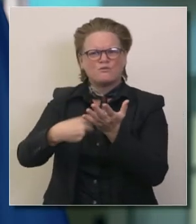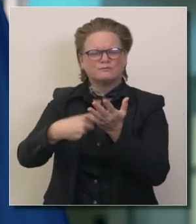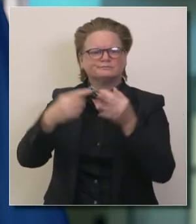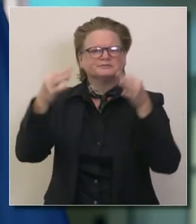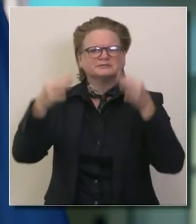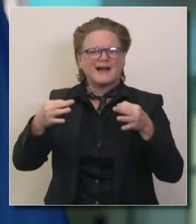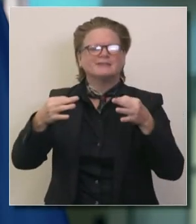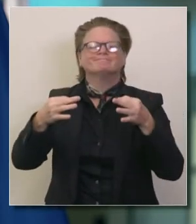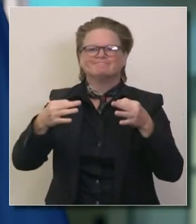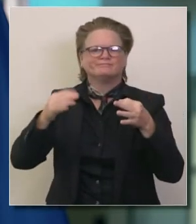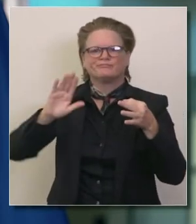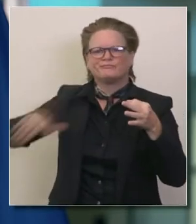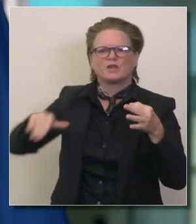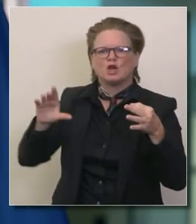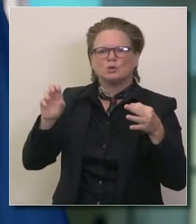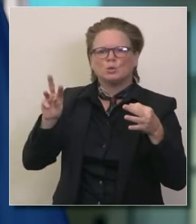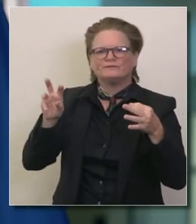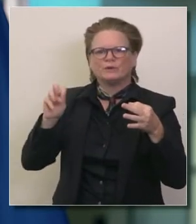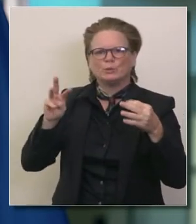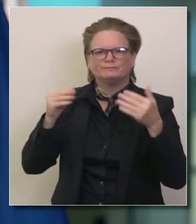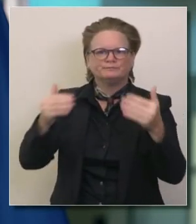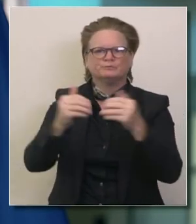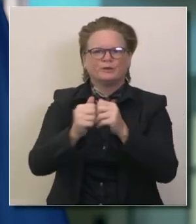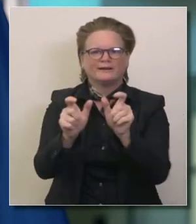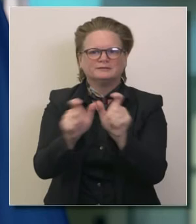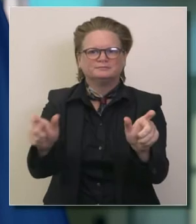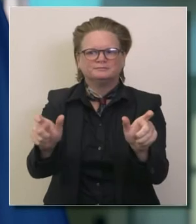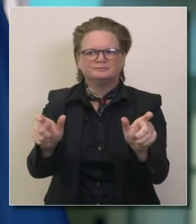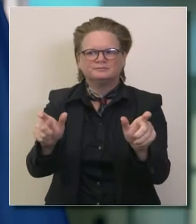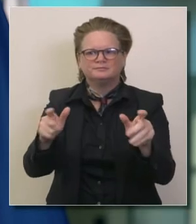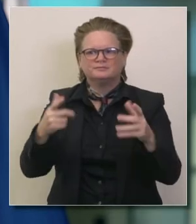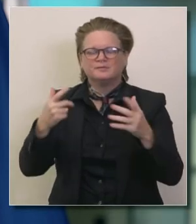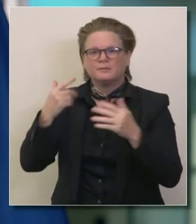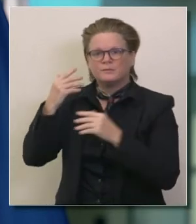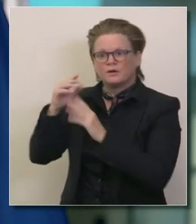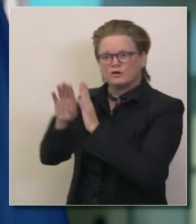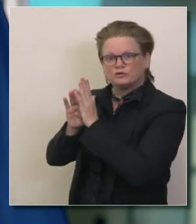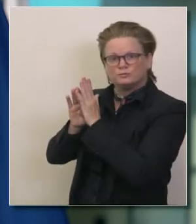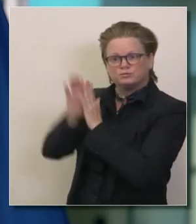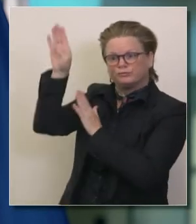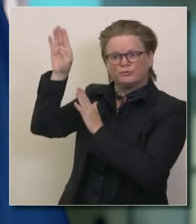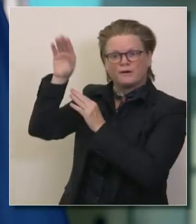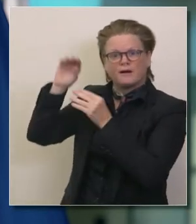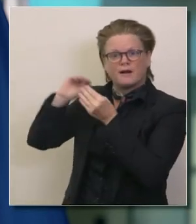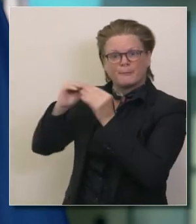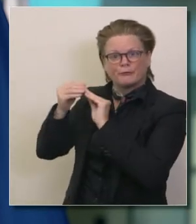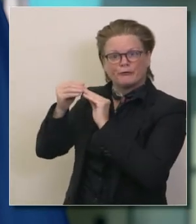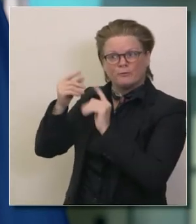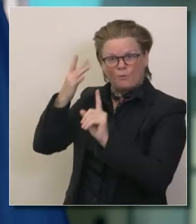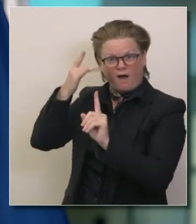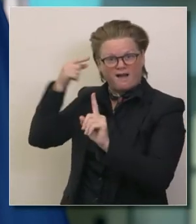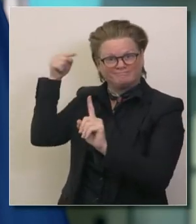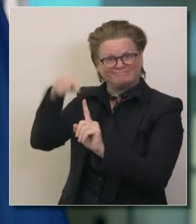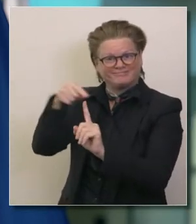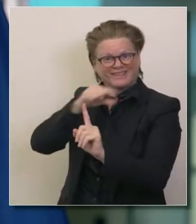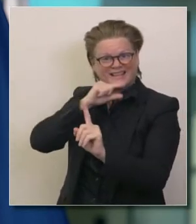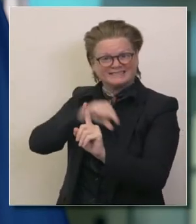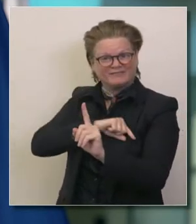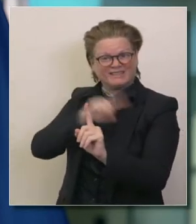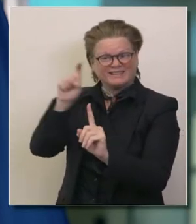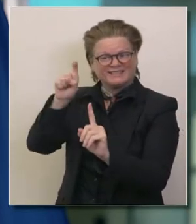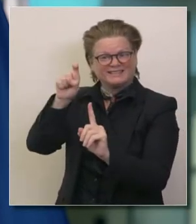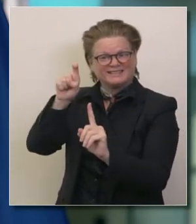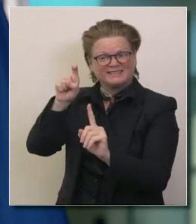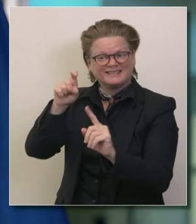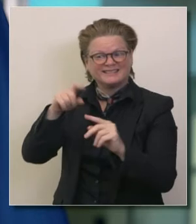exactamente si las reuniones en el día de acción de gracias han contribuido a la gravedad de la situación gracias